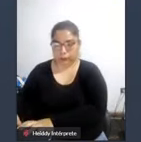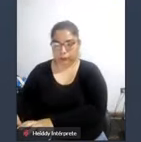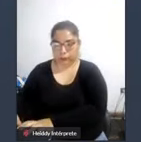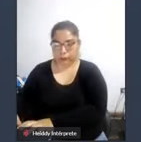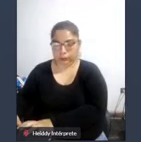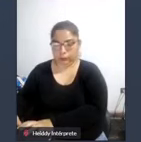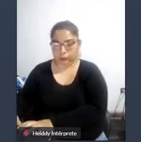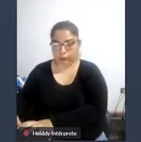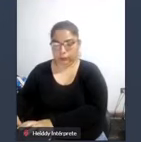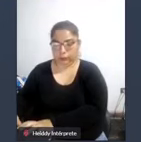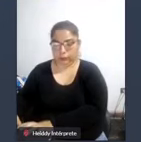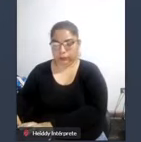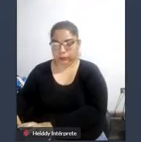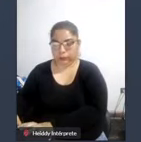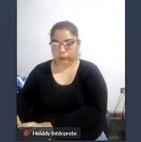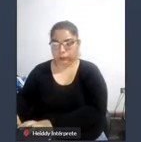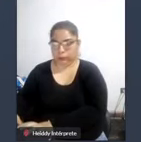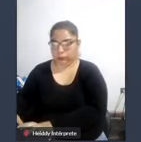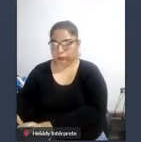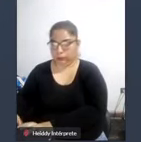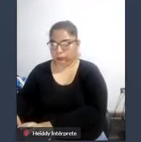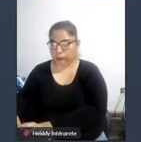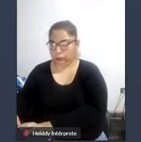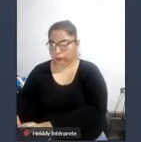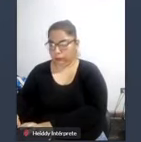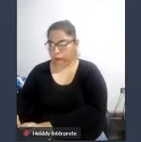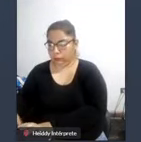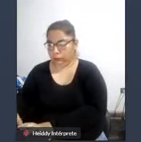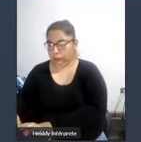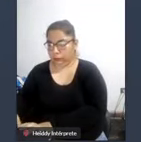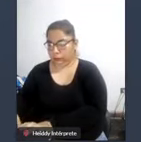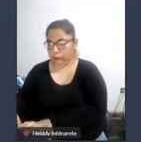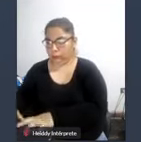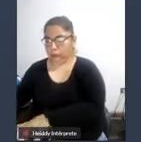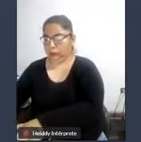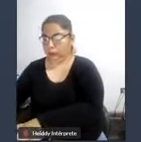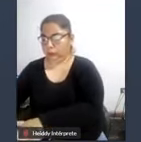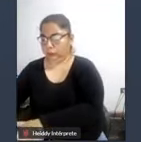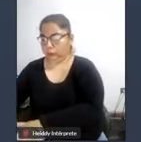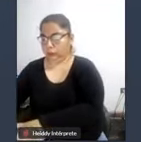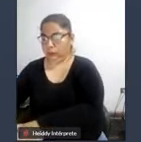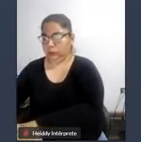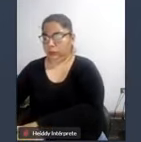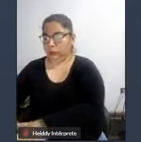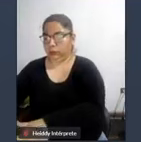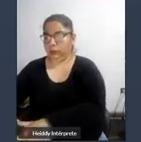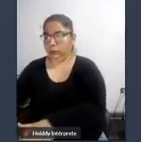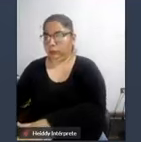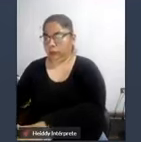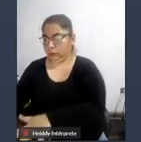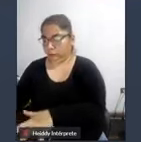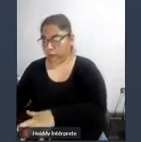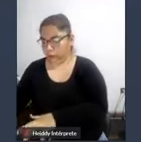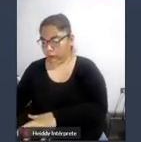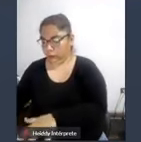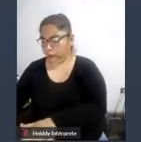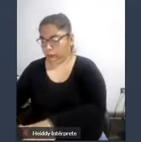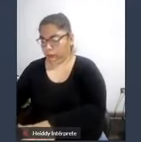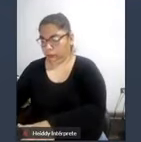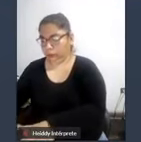vamos rápidamente con los cinco minutos de Danilo por favor Danilo ¿estamos listos? si está bien ¿me escuchan?